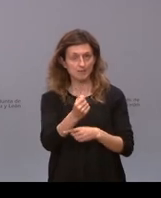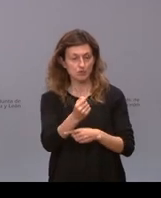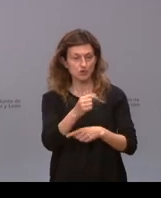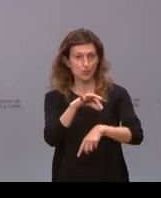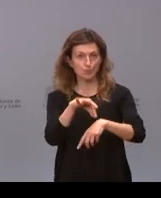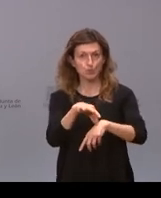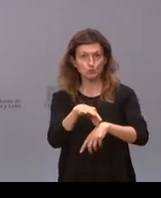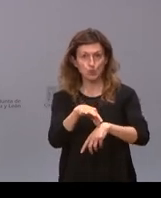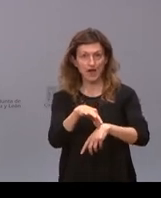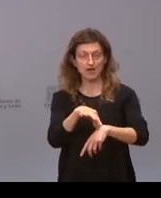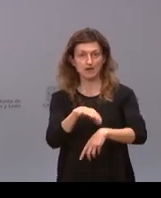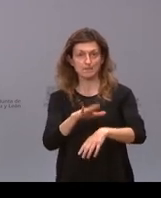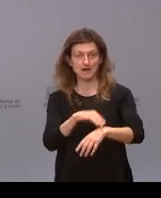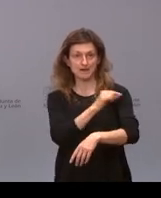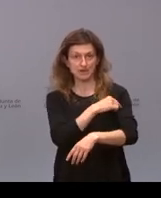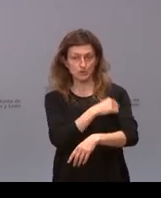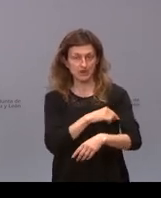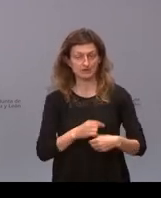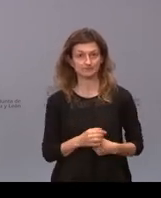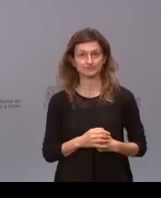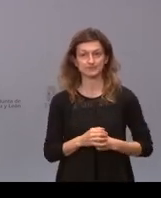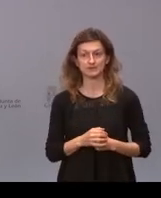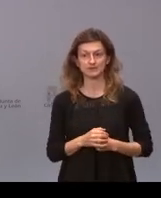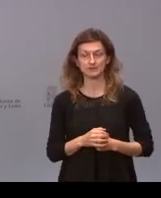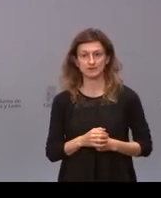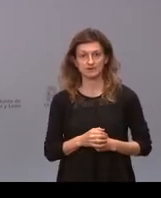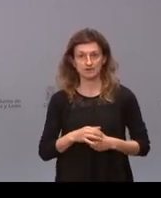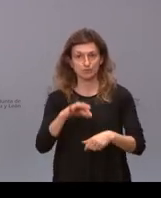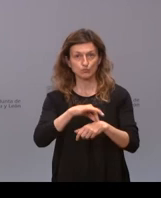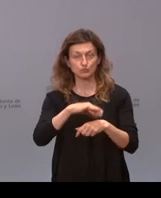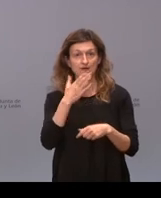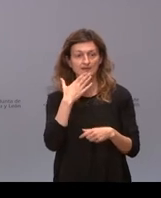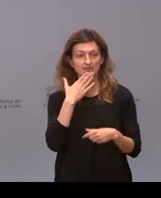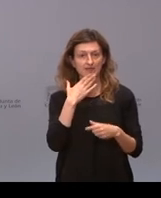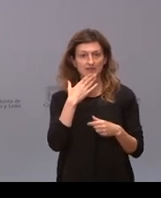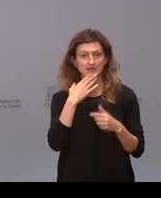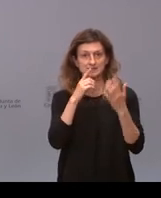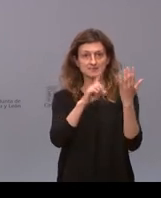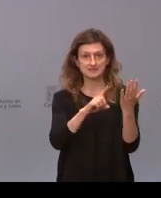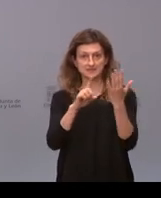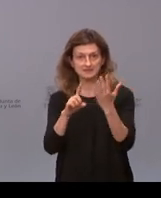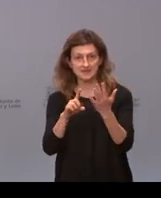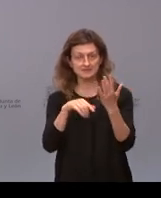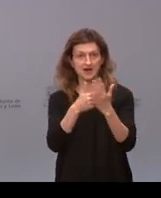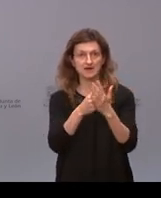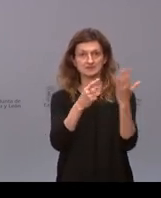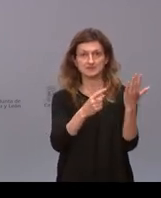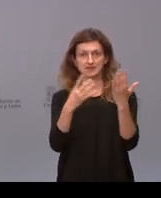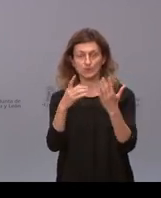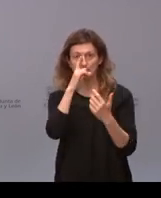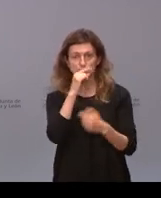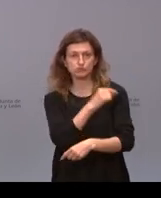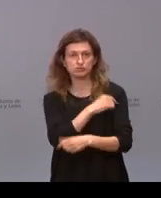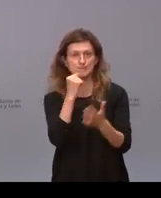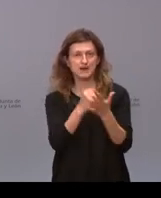si ya tienen definida cuál es la vacuna que van a poner al rango de edad de entre 66 y 69 años y